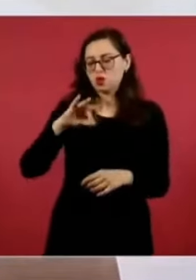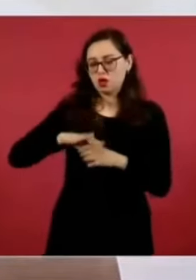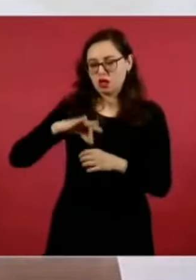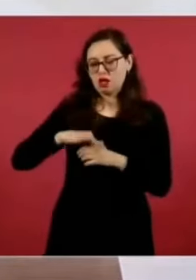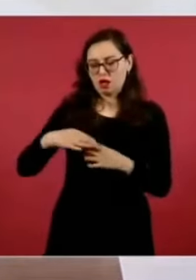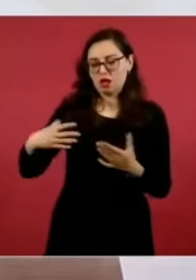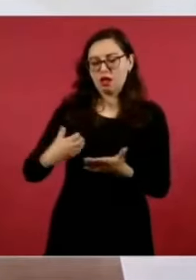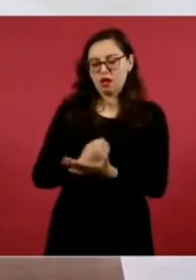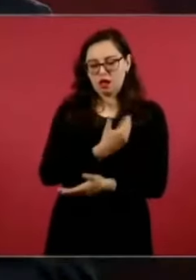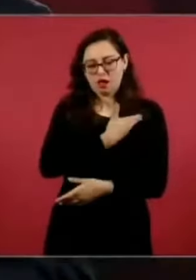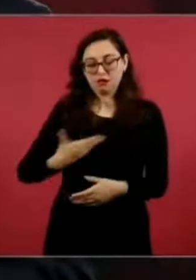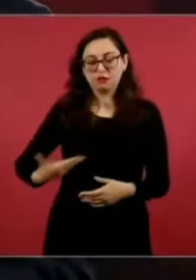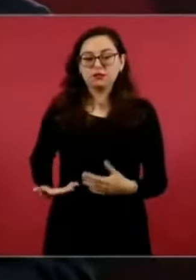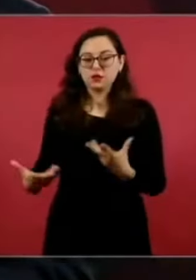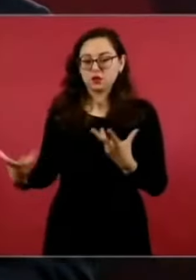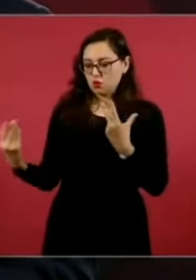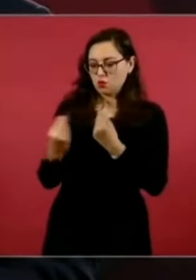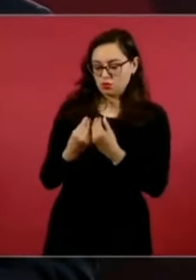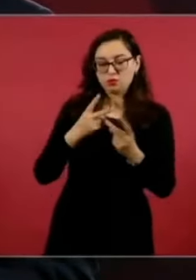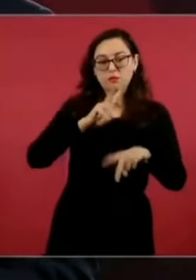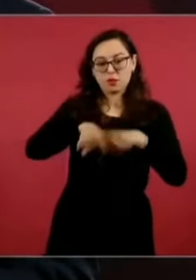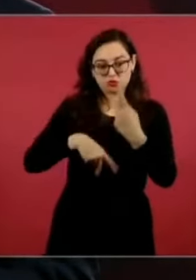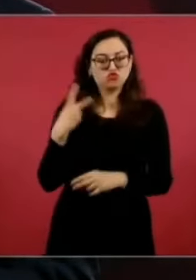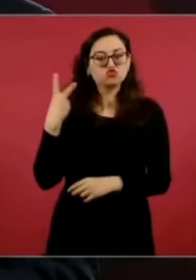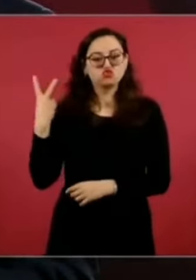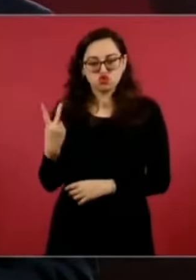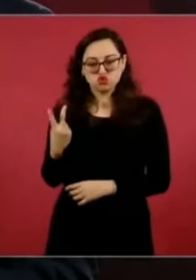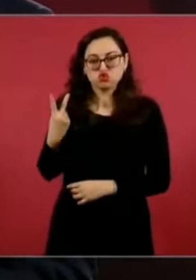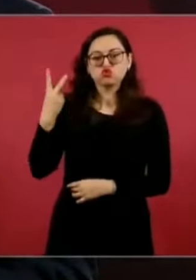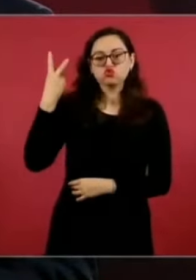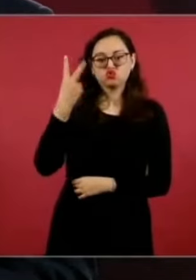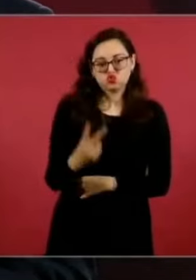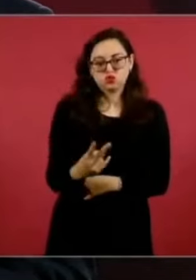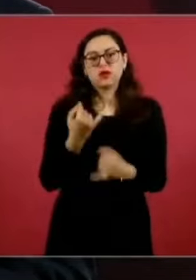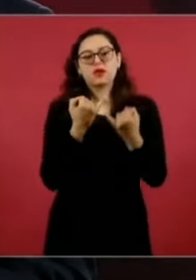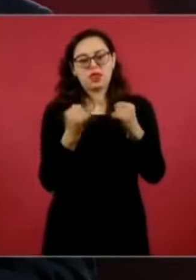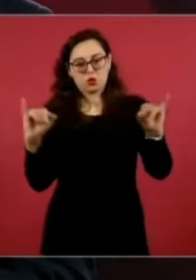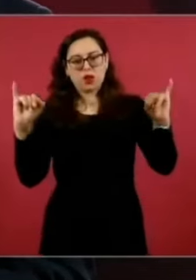y lo vamos a ir a inaugurar del hospital.